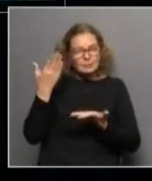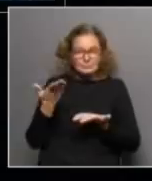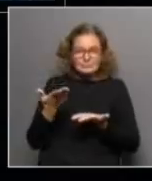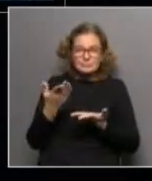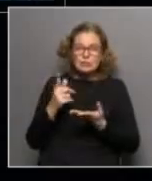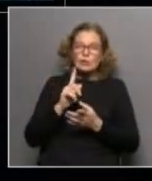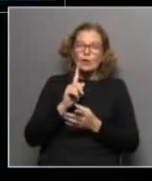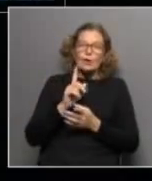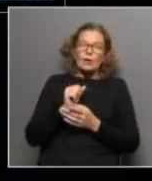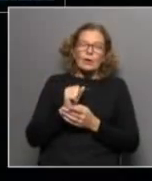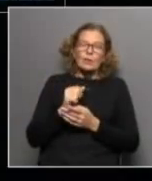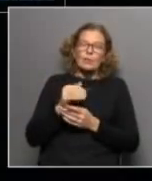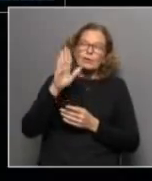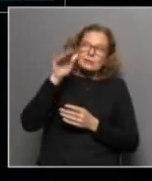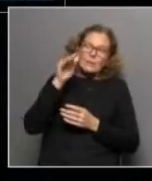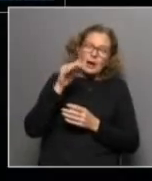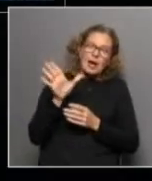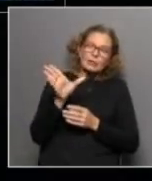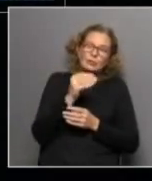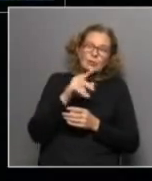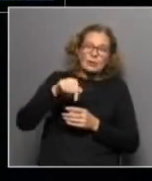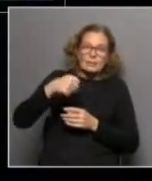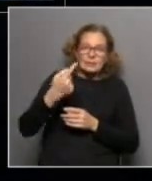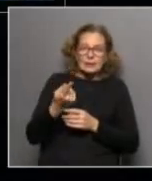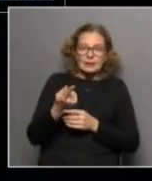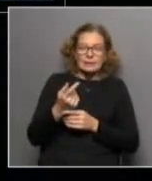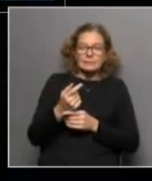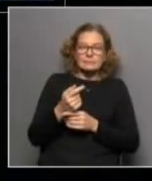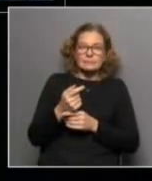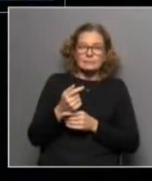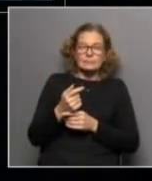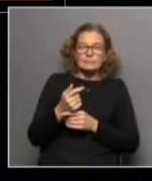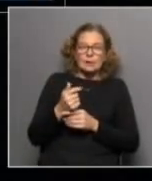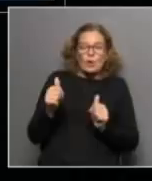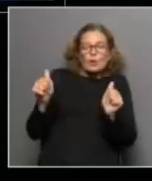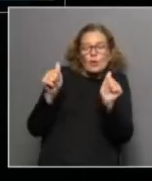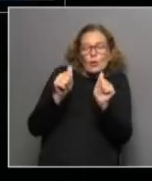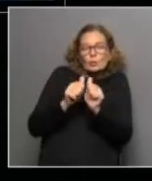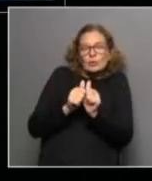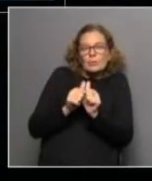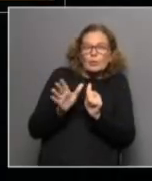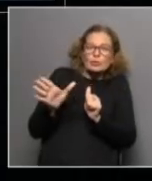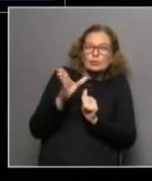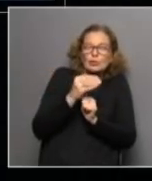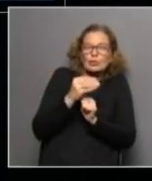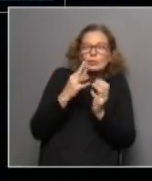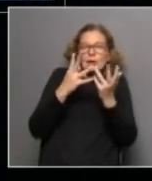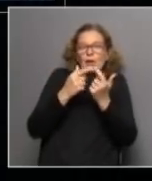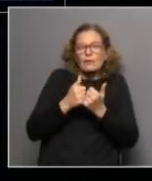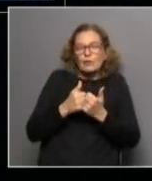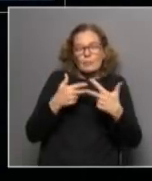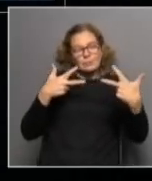simplemente convocar a todos a que mañana nos nos juntemos de esa forma